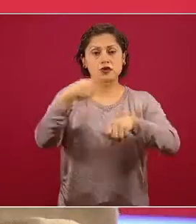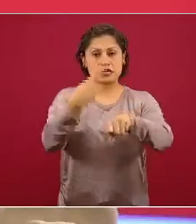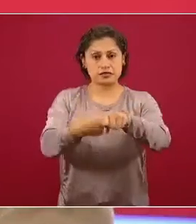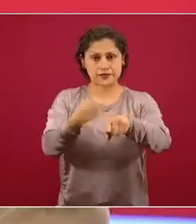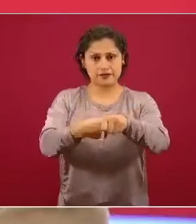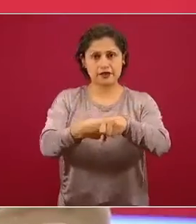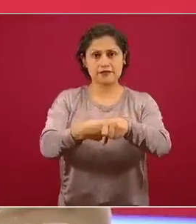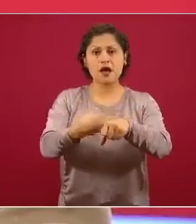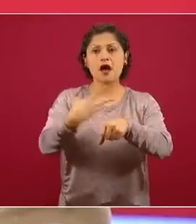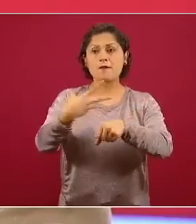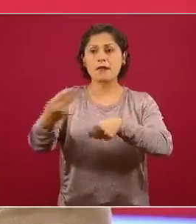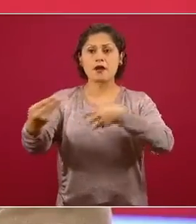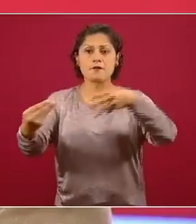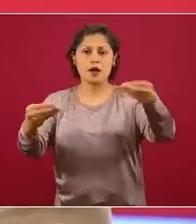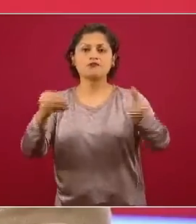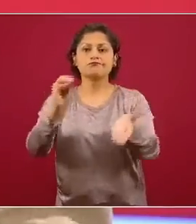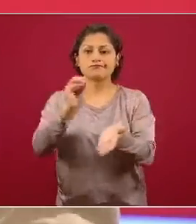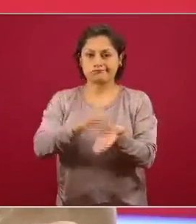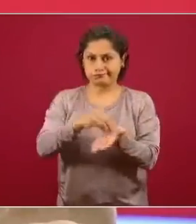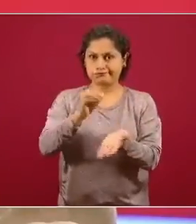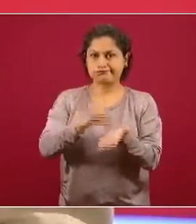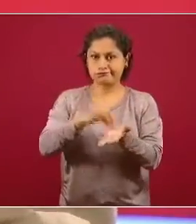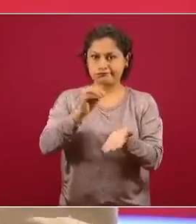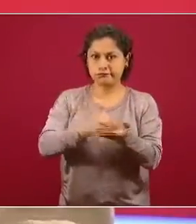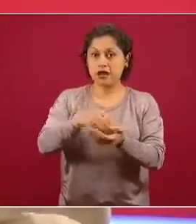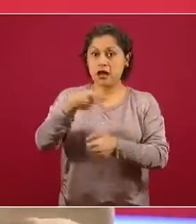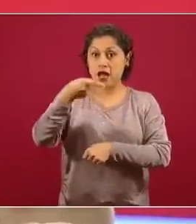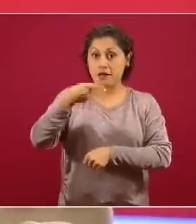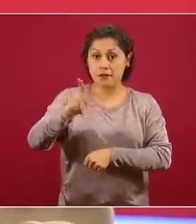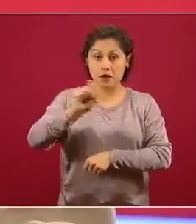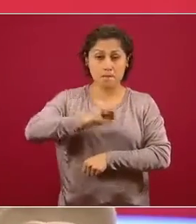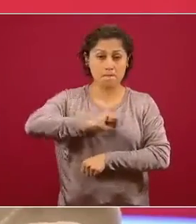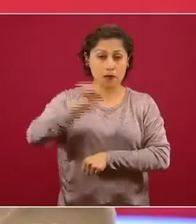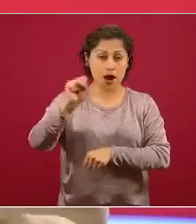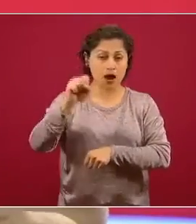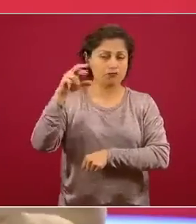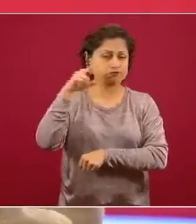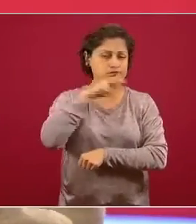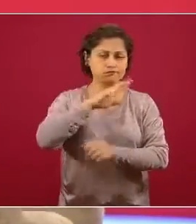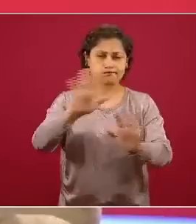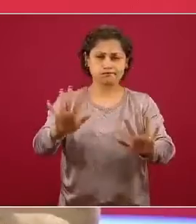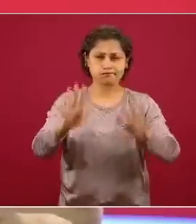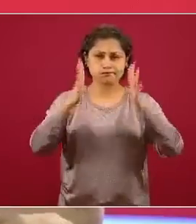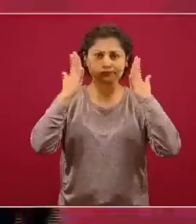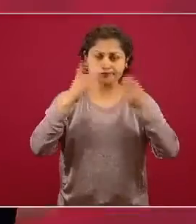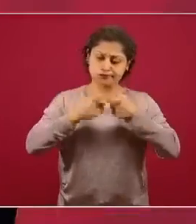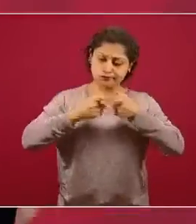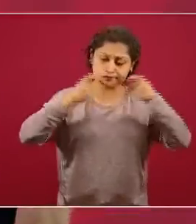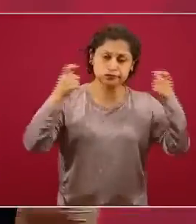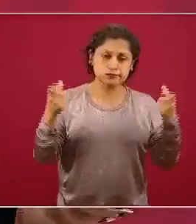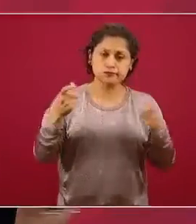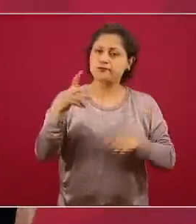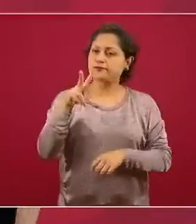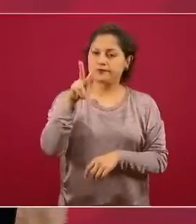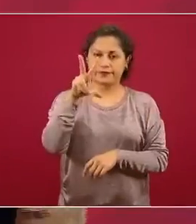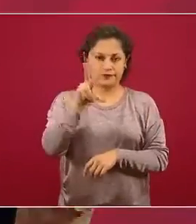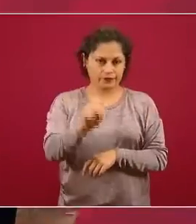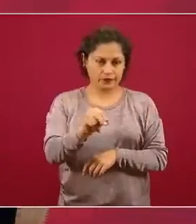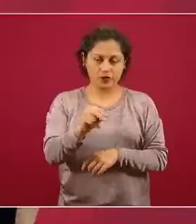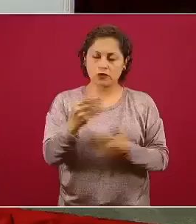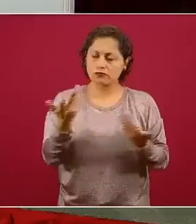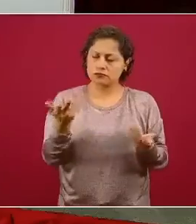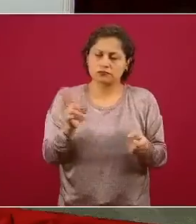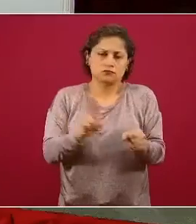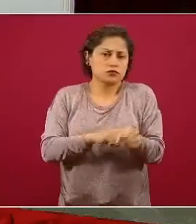acelera la epidemia. Una cosa es que la epidemia sigue en la fase creciente en el promedio